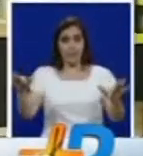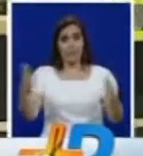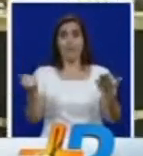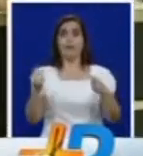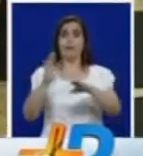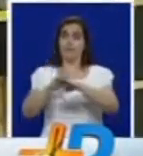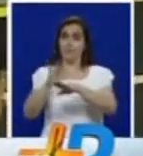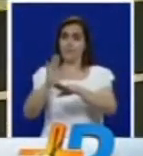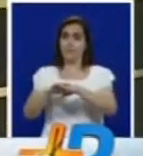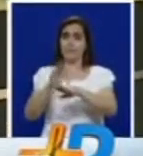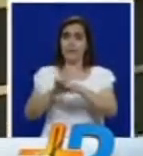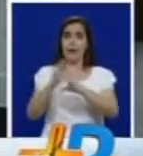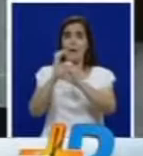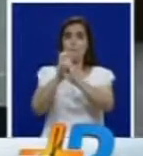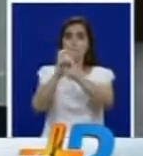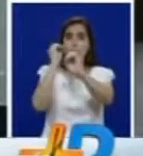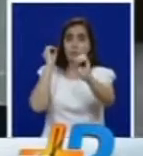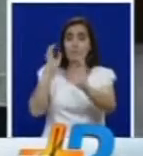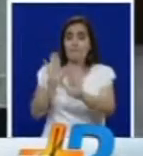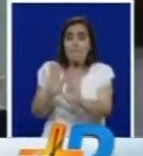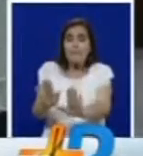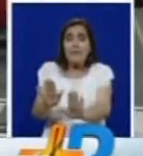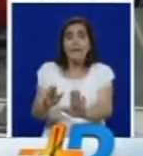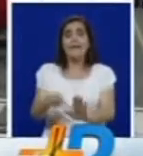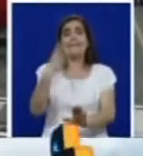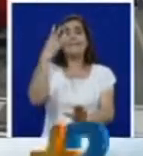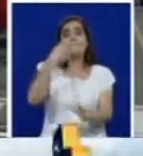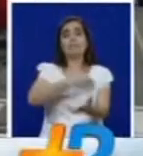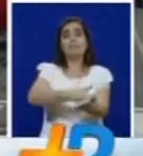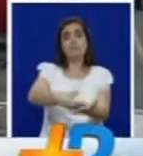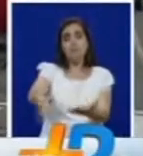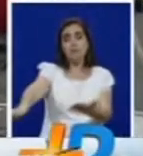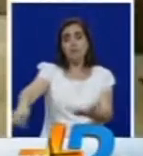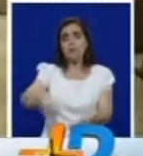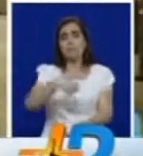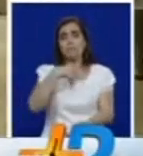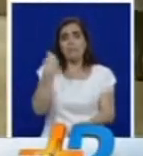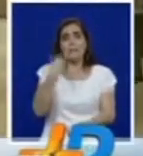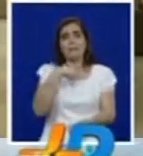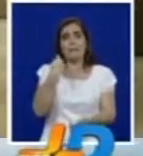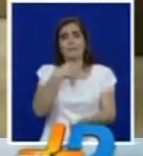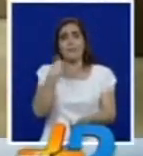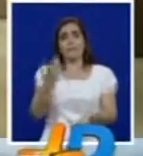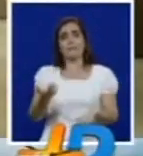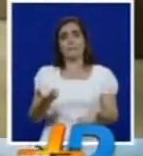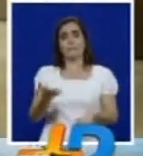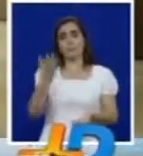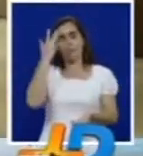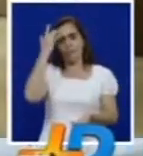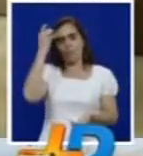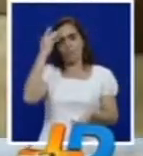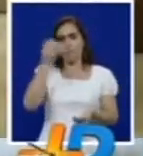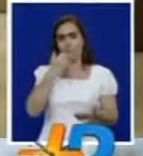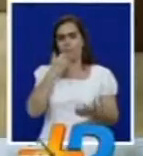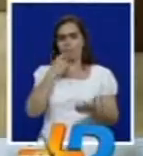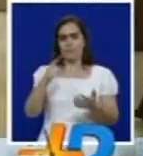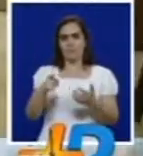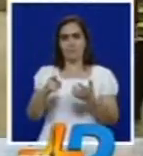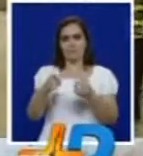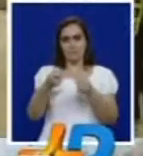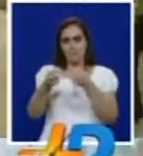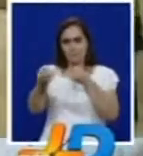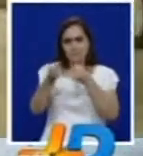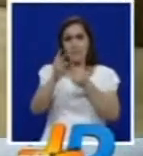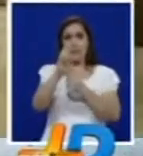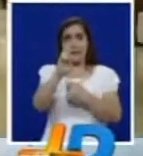ha reportado una pérdida de 3 mil millones de pesos por la baja afluencia de pasajeros. Es una reducción de despachos hacia el eje vial